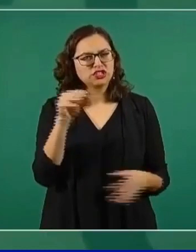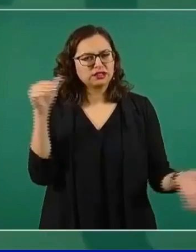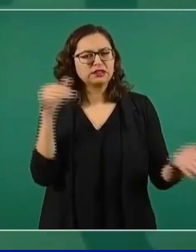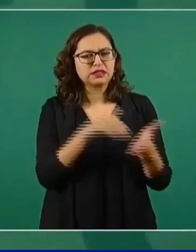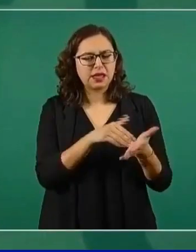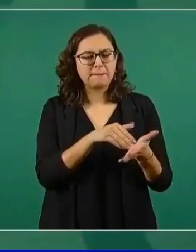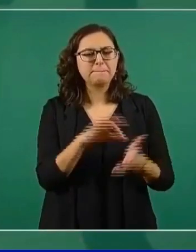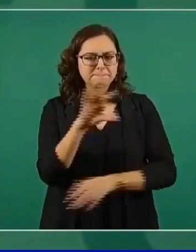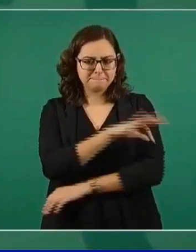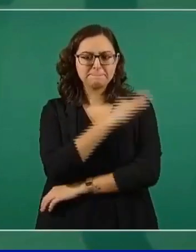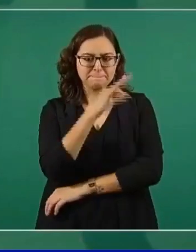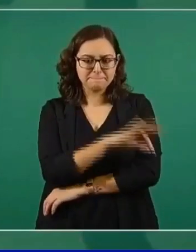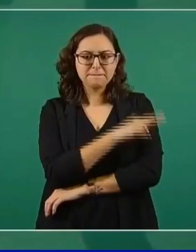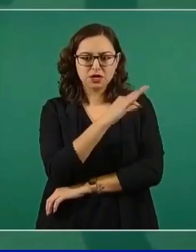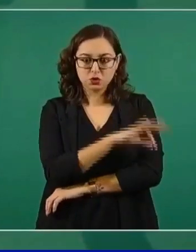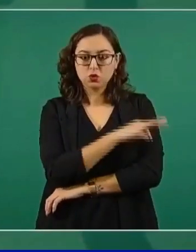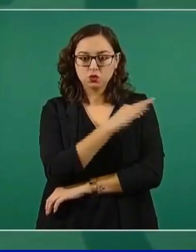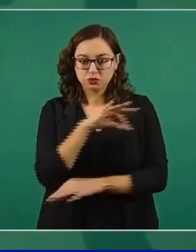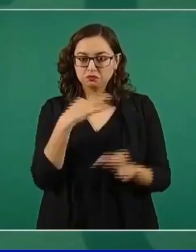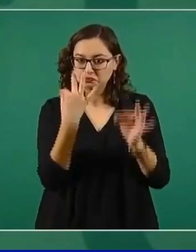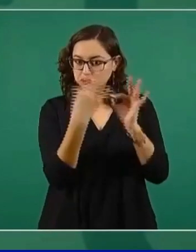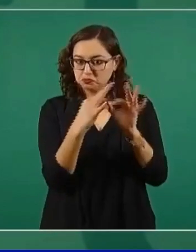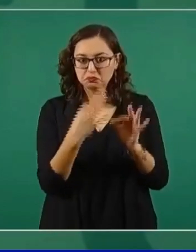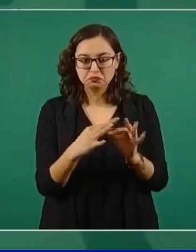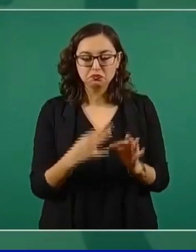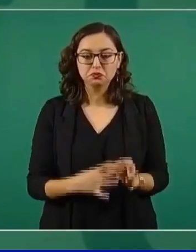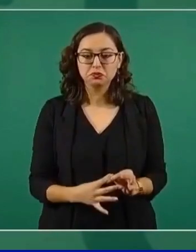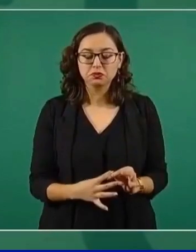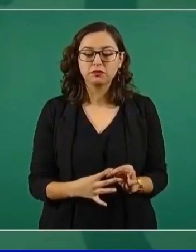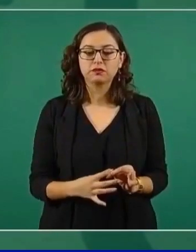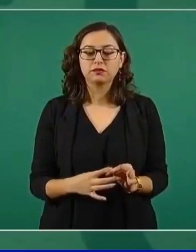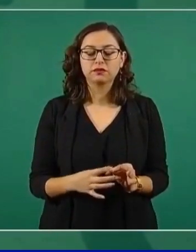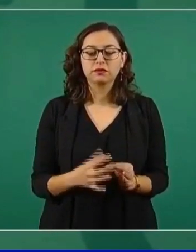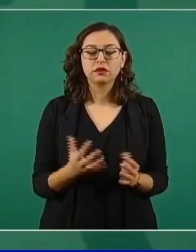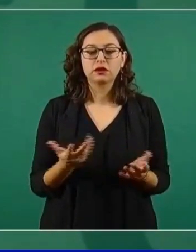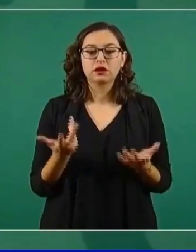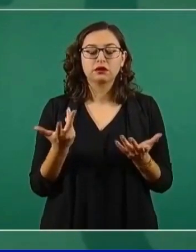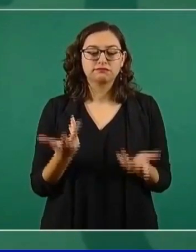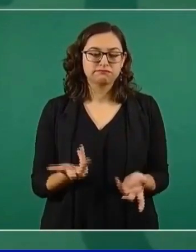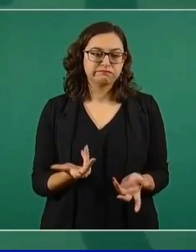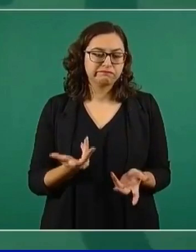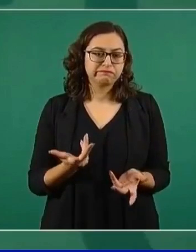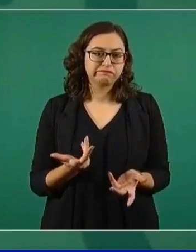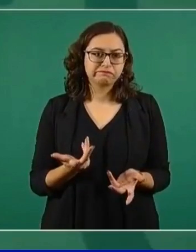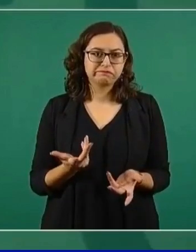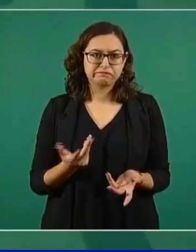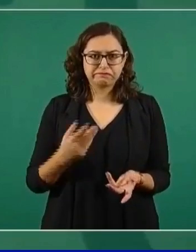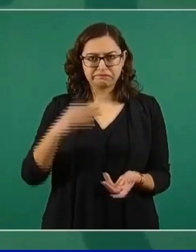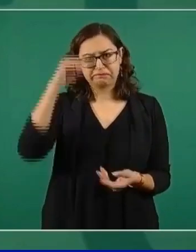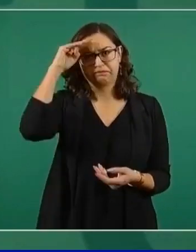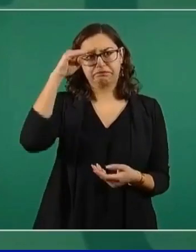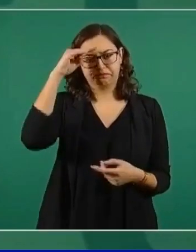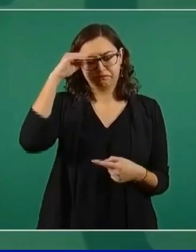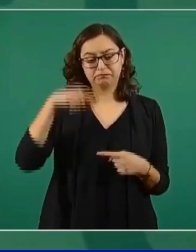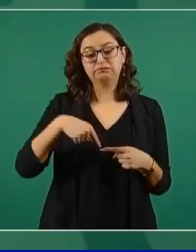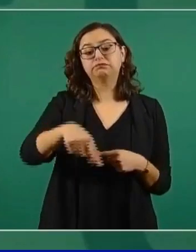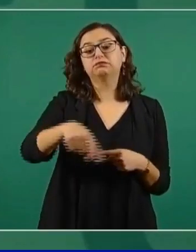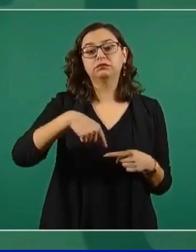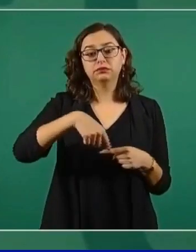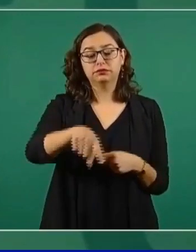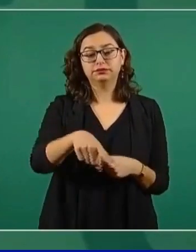vacunas. Vamos a terminar el fin de semana